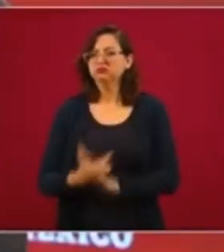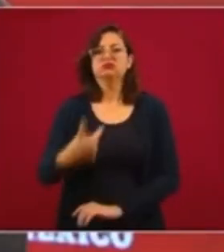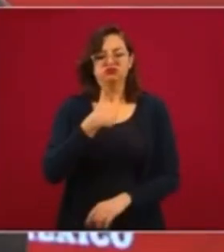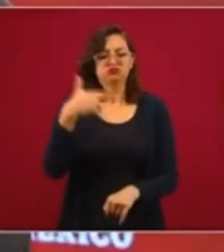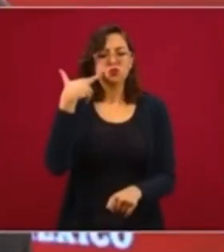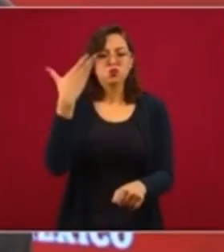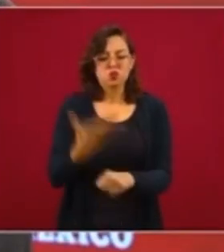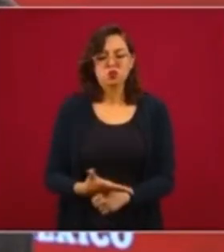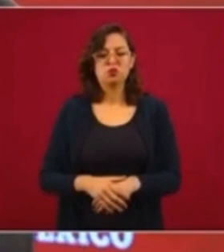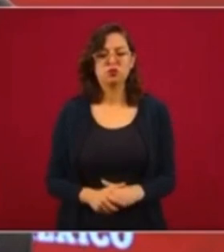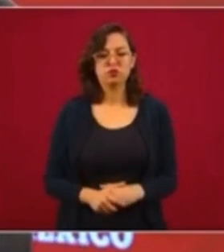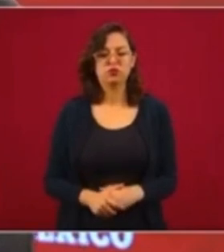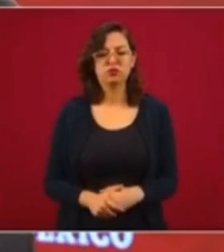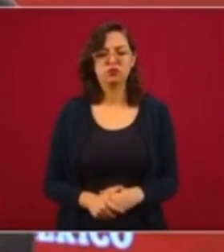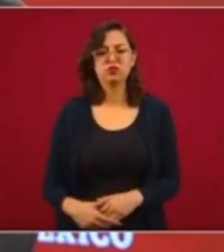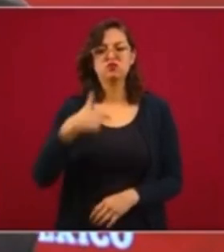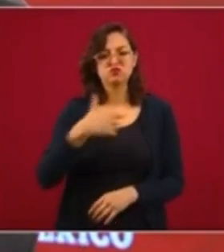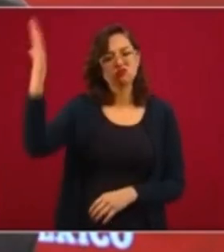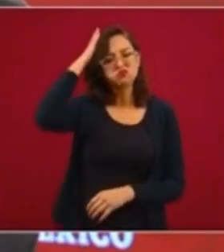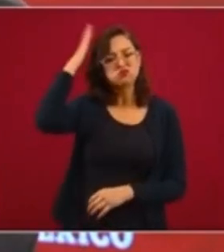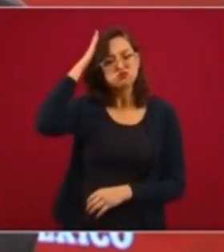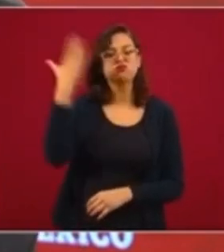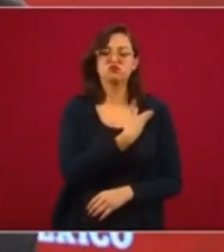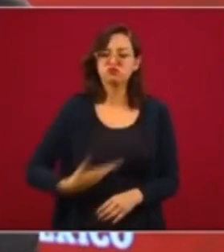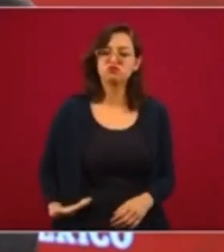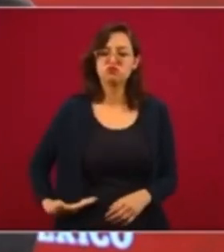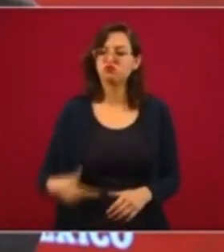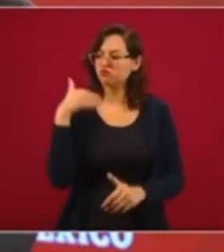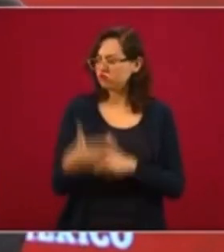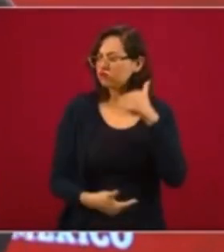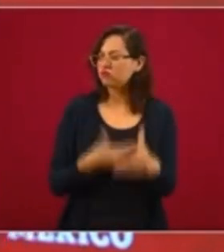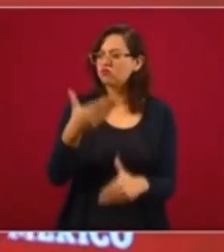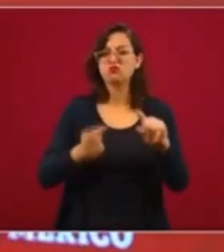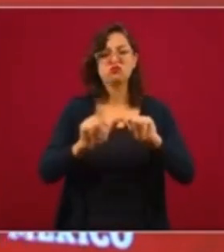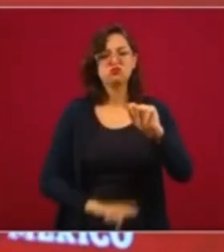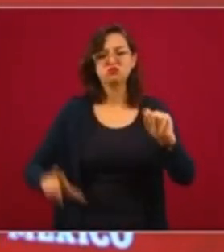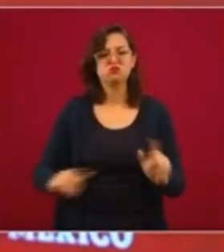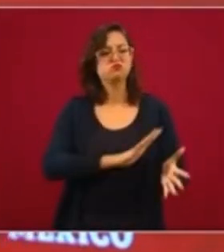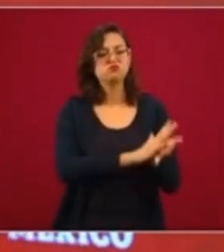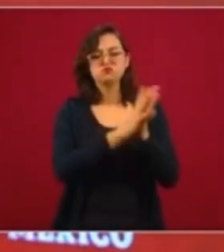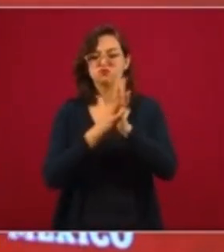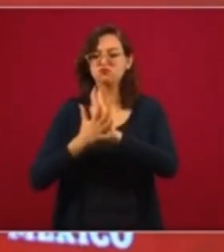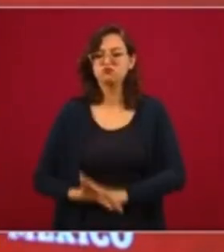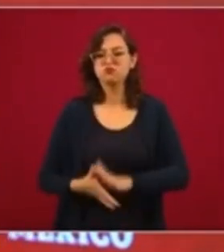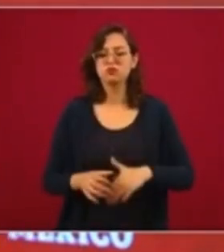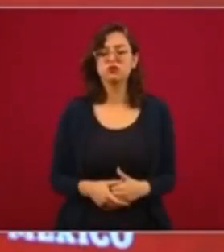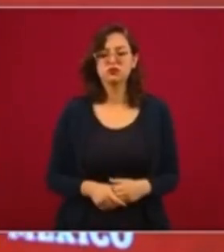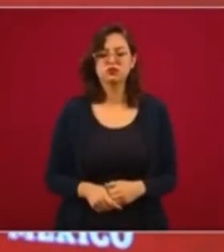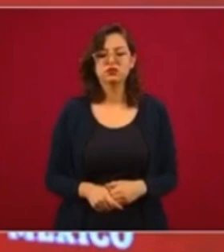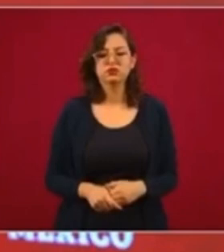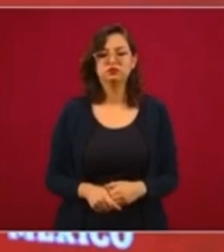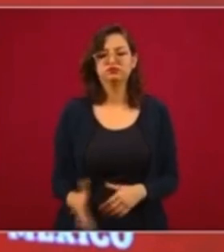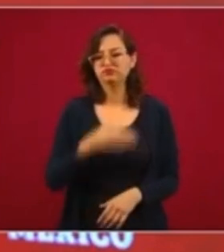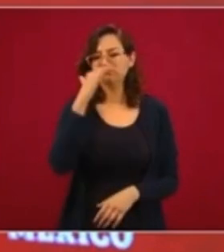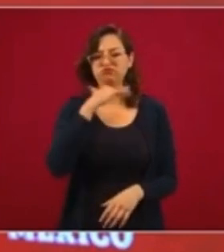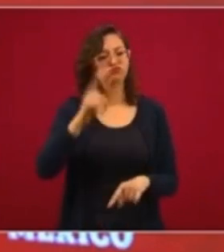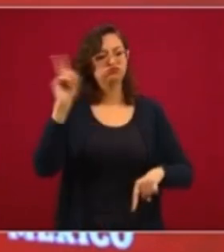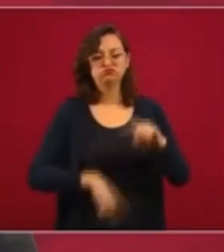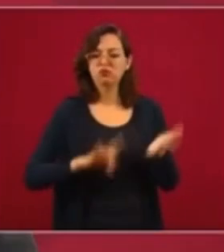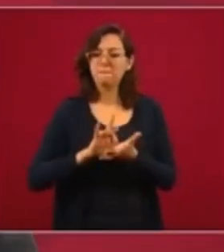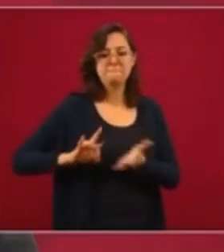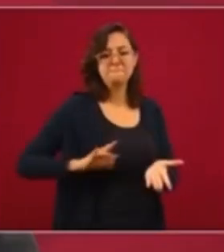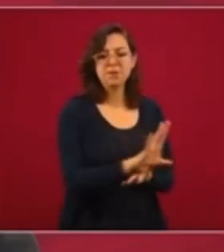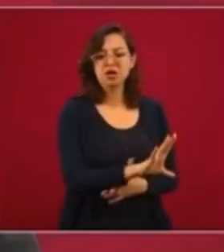yo soy el que doy a la cabeza de este proceso para erraditar la corrupción